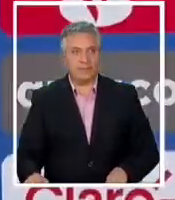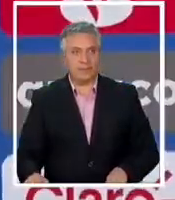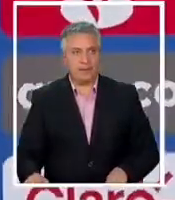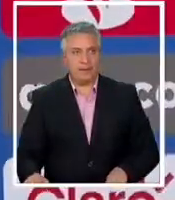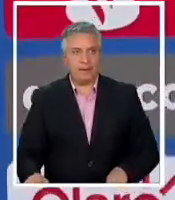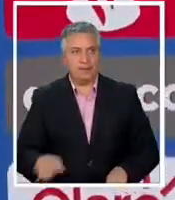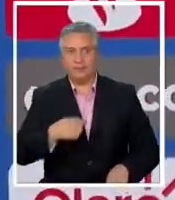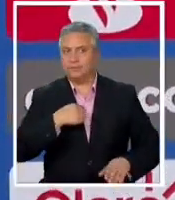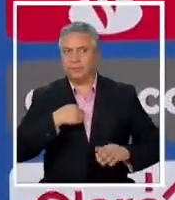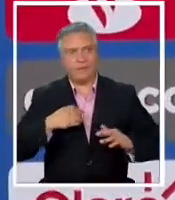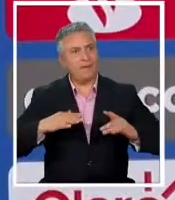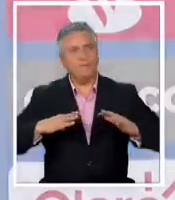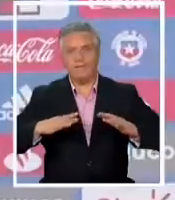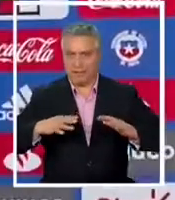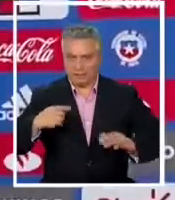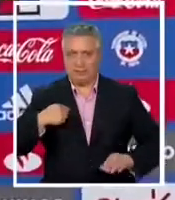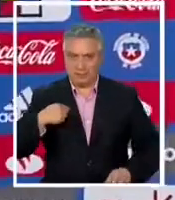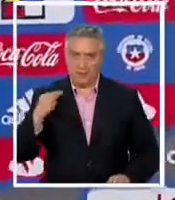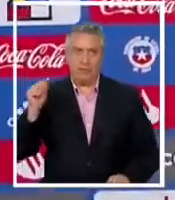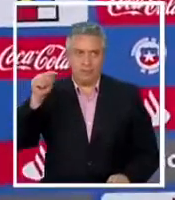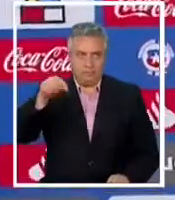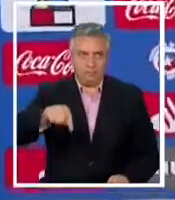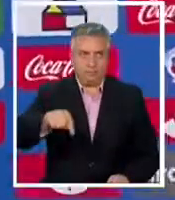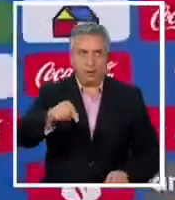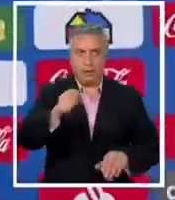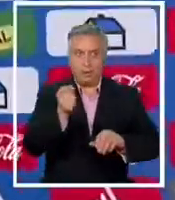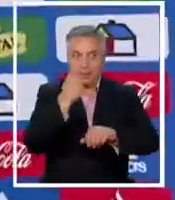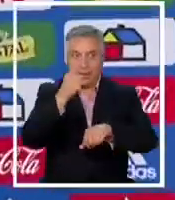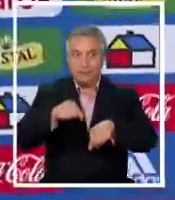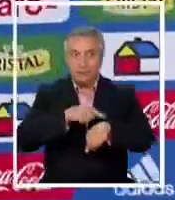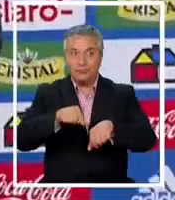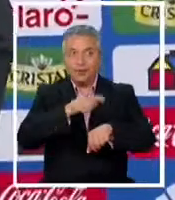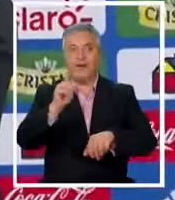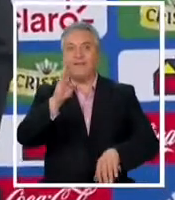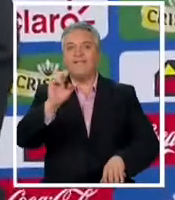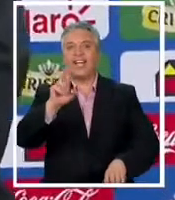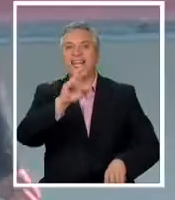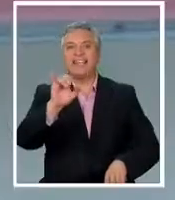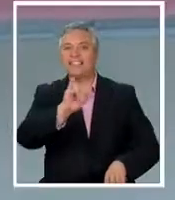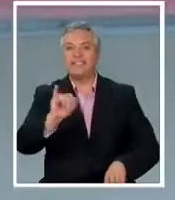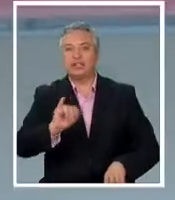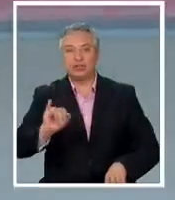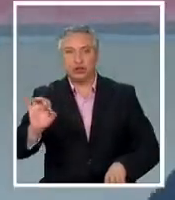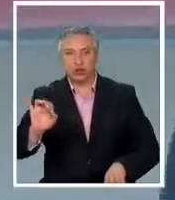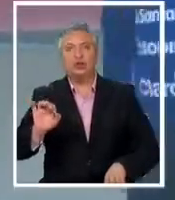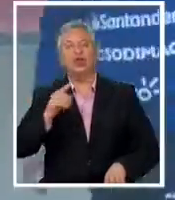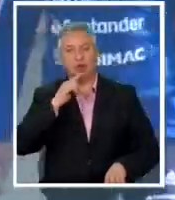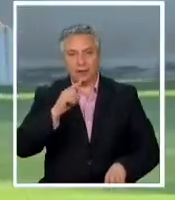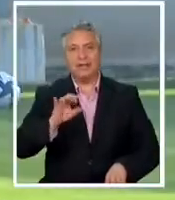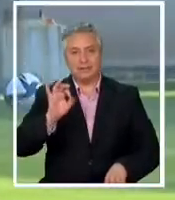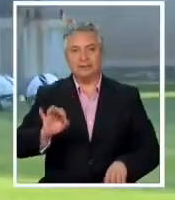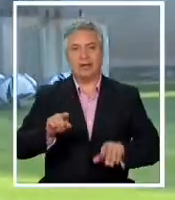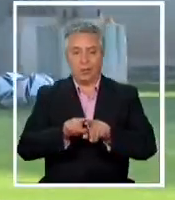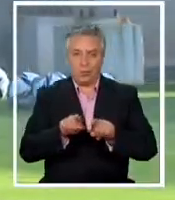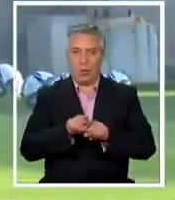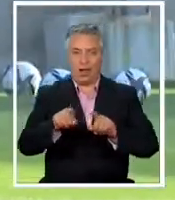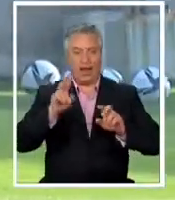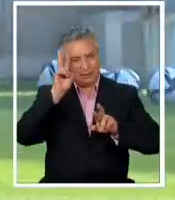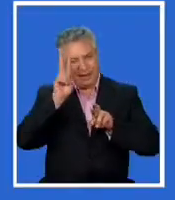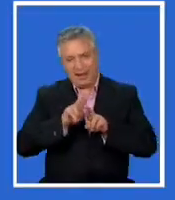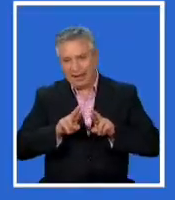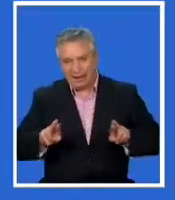muy feliz de estar aquí pero las primeras horas Eduardo Berizo al mando de la selección no ha sido solo tranquilidad y